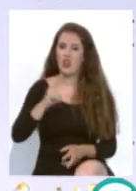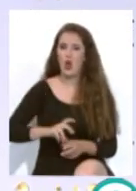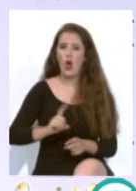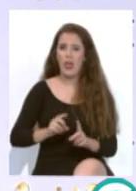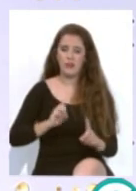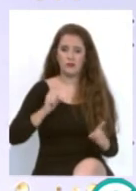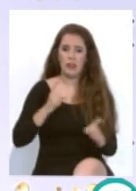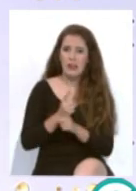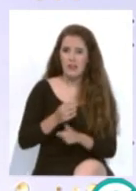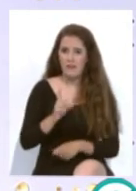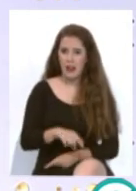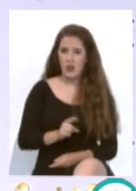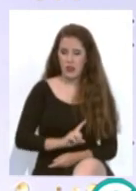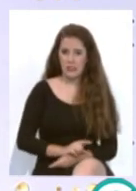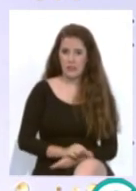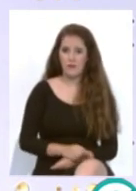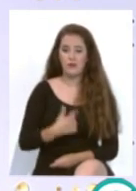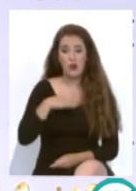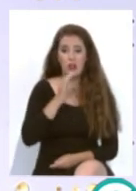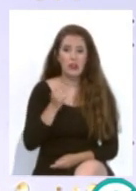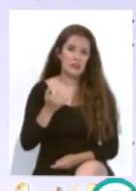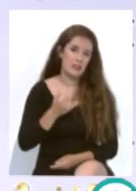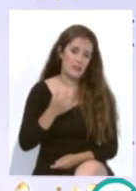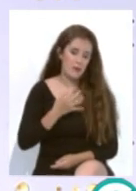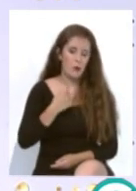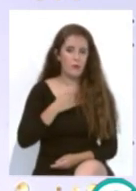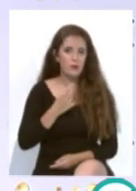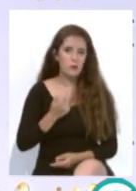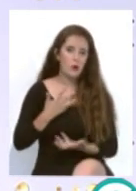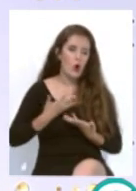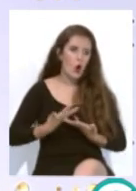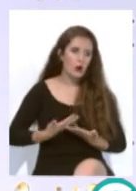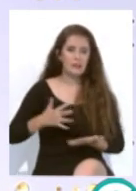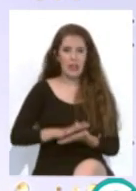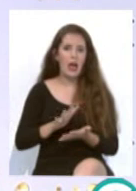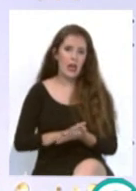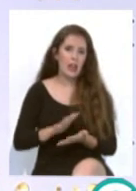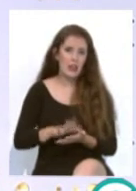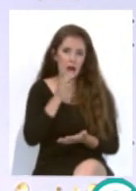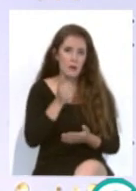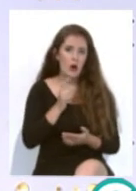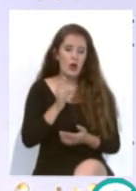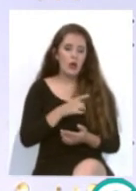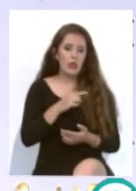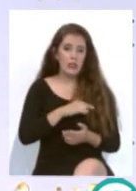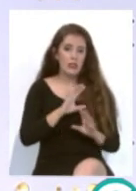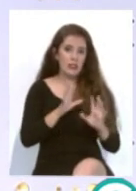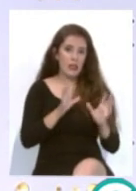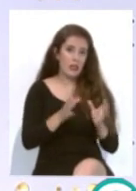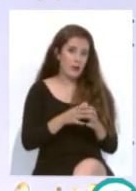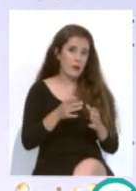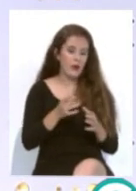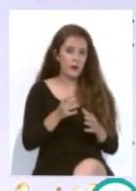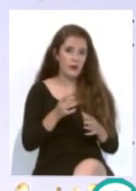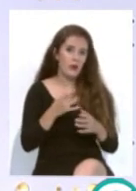incómodo para el Cádiz pero yo creo que tenemos que tener un poquito la calma porque este equipo no ha pasado dos eliminatorias así porque sí a